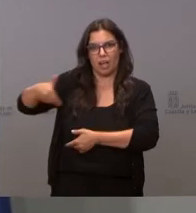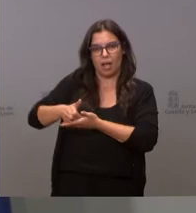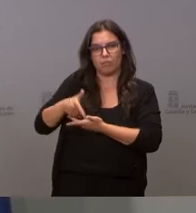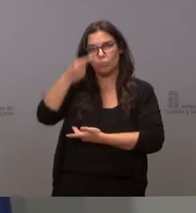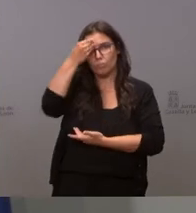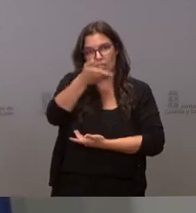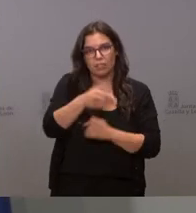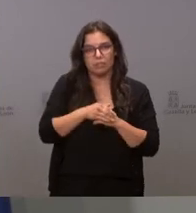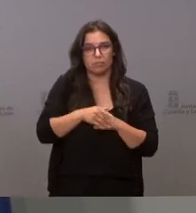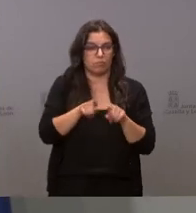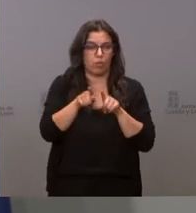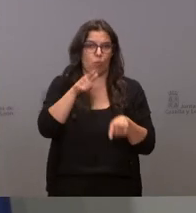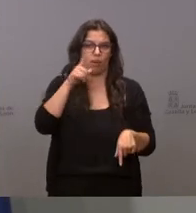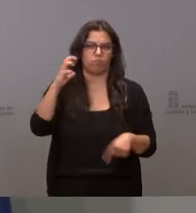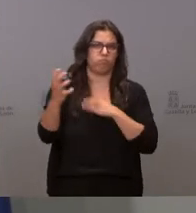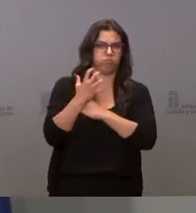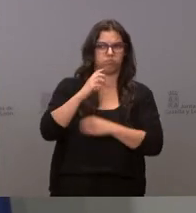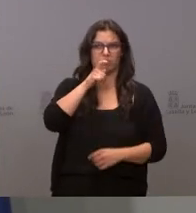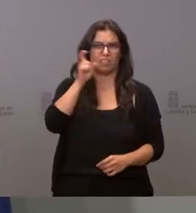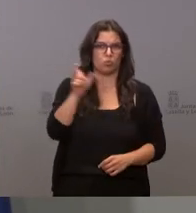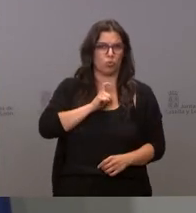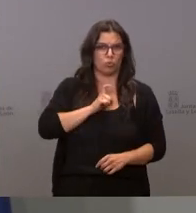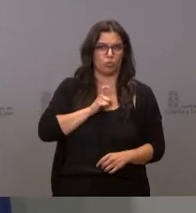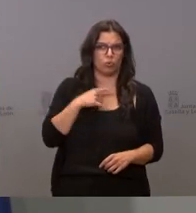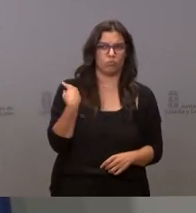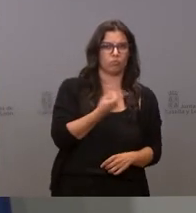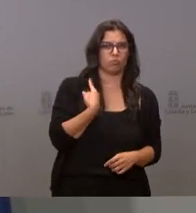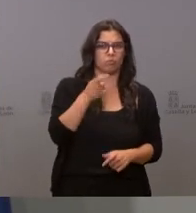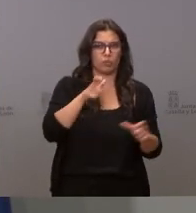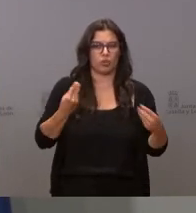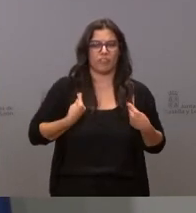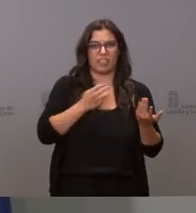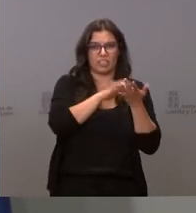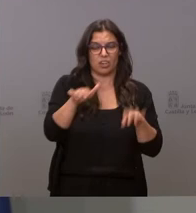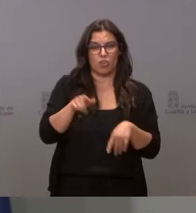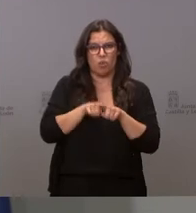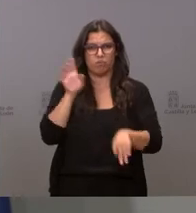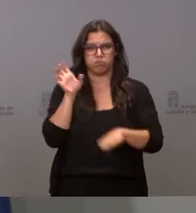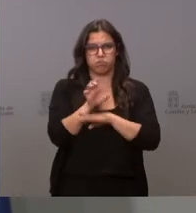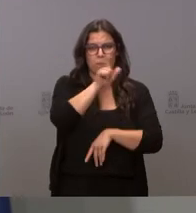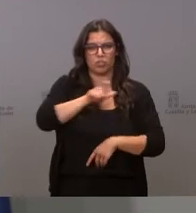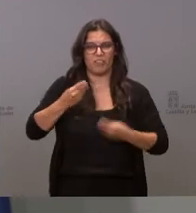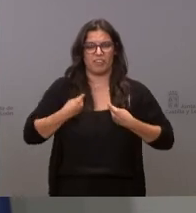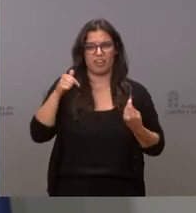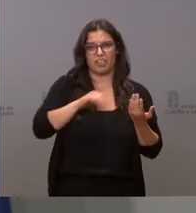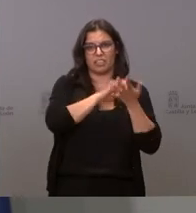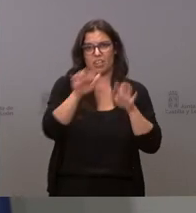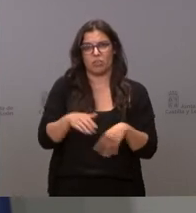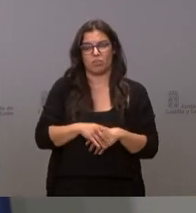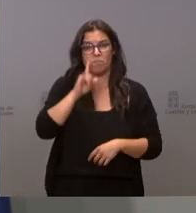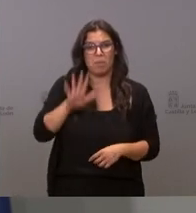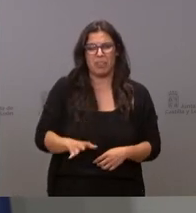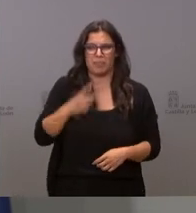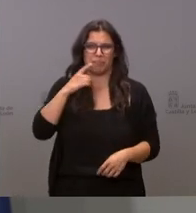un insulto me parece un insulto a nuestra población me parece un insulto a los ciudadanos de Castilla y León me parece un